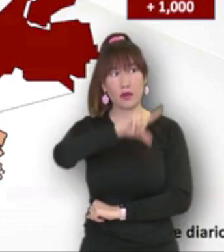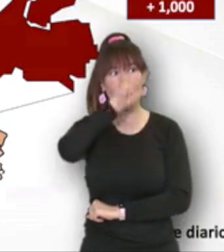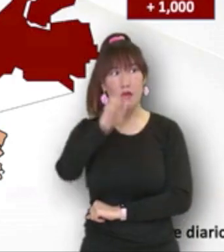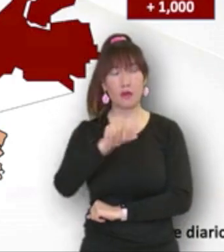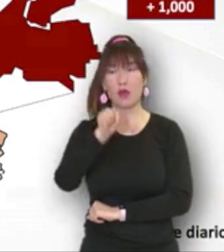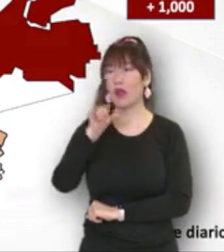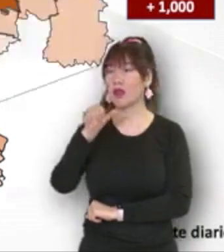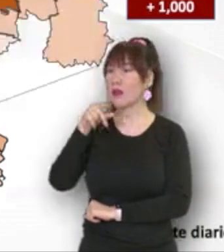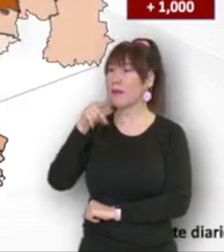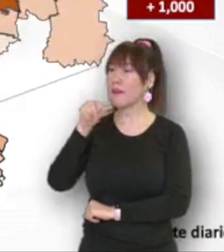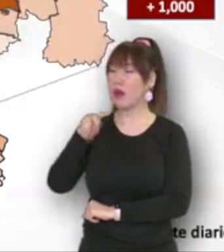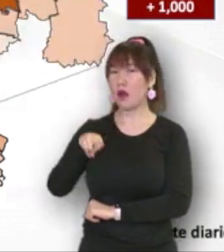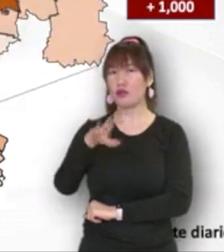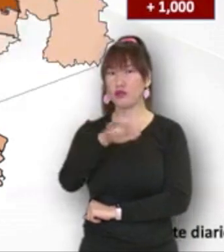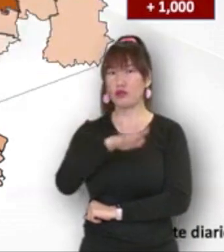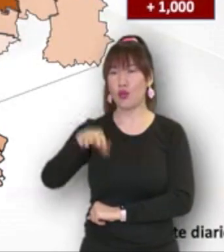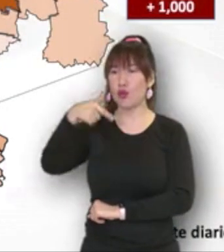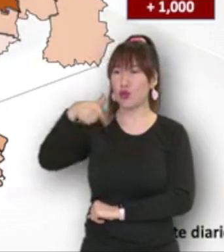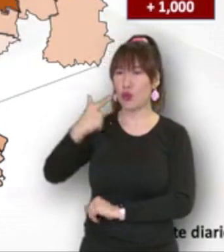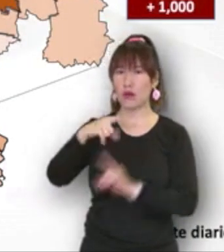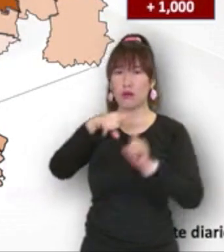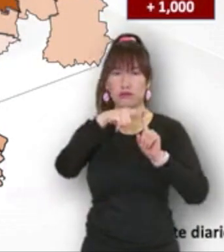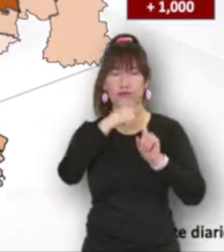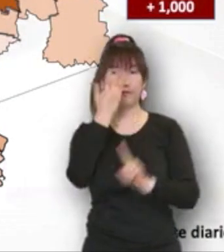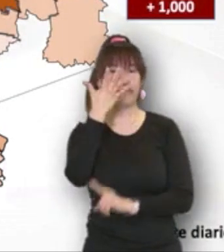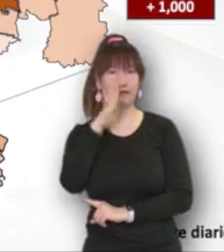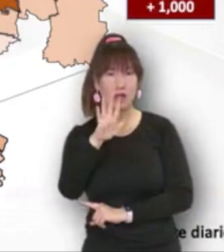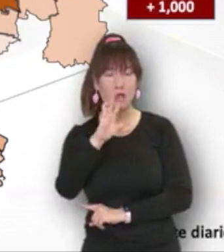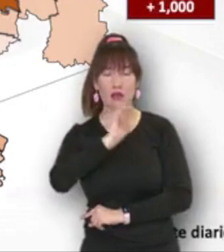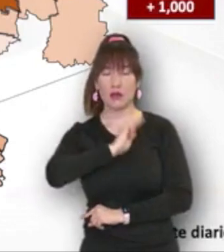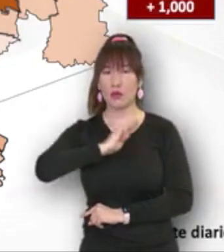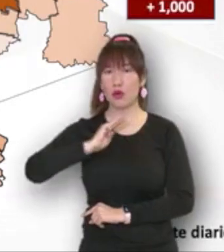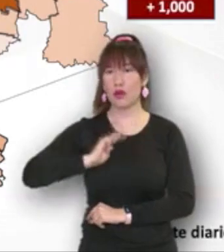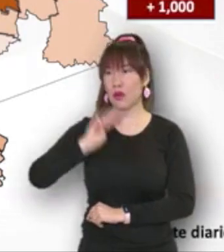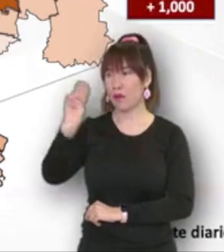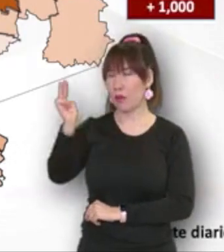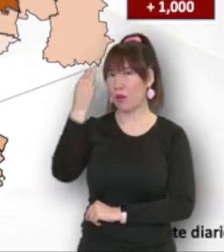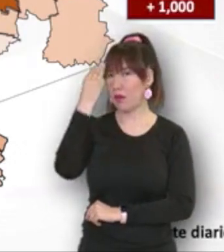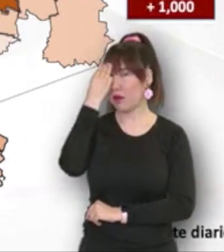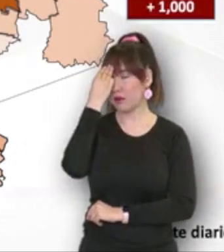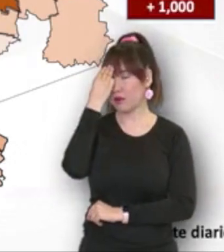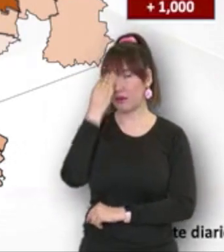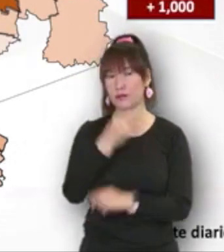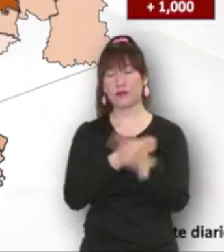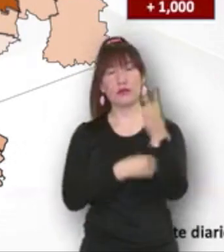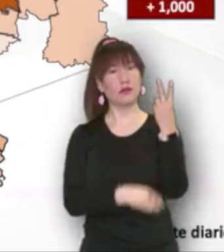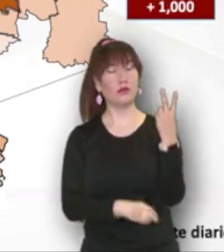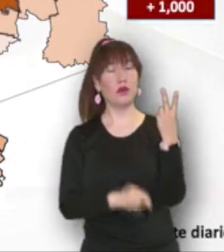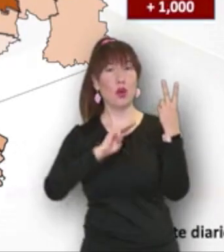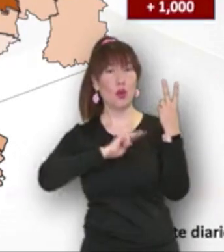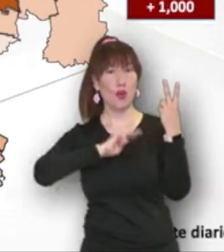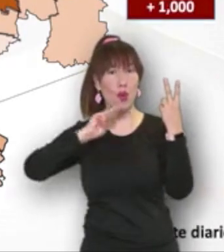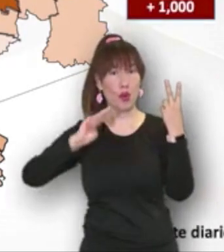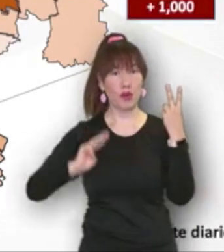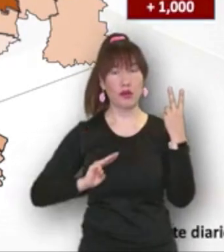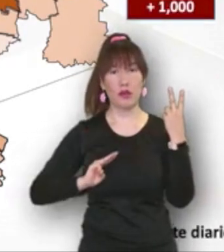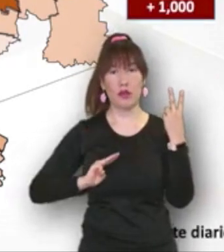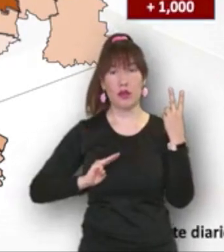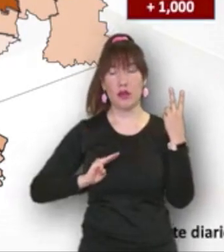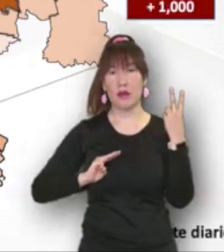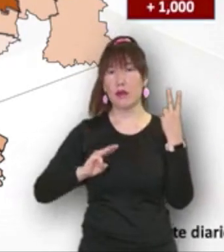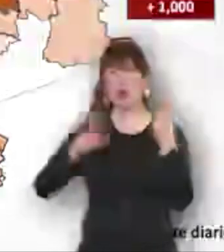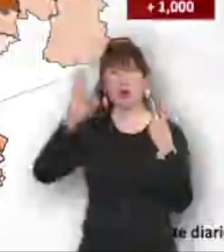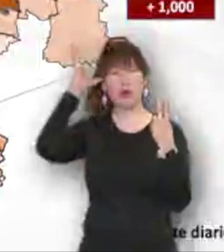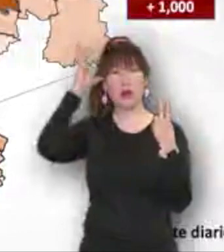altiplano estamos teniendo 12 casos, 10 de ellos en el municipio de Matehuala, dos también en el municipio de